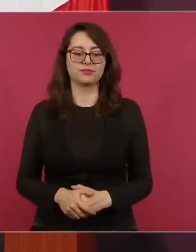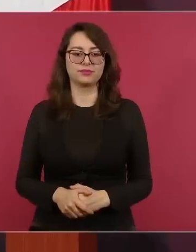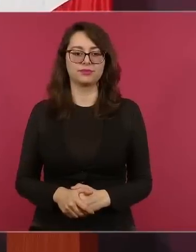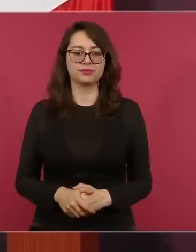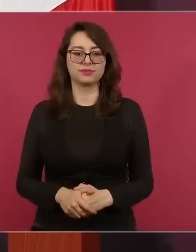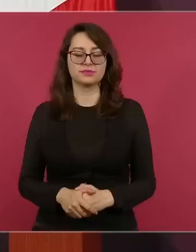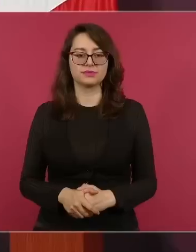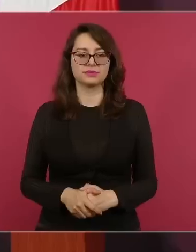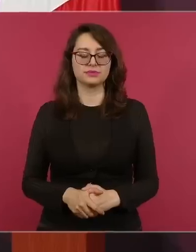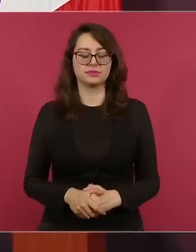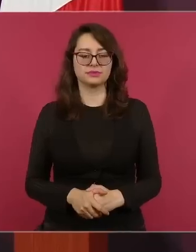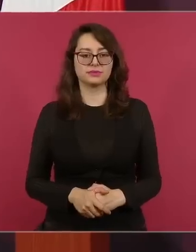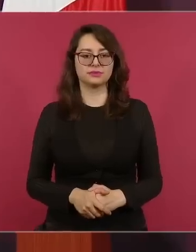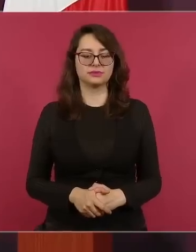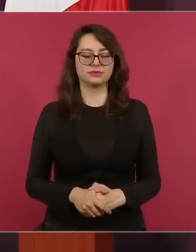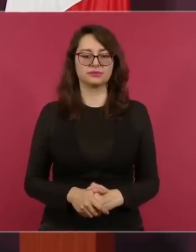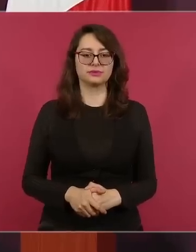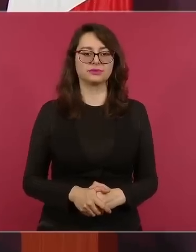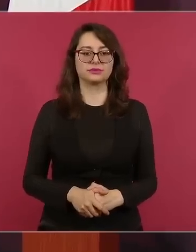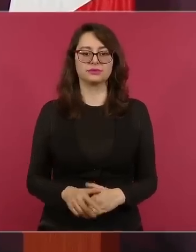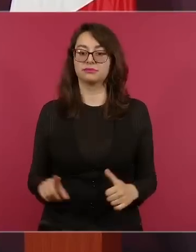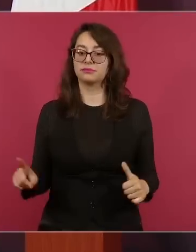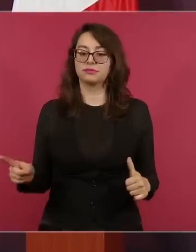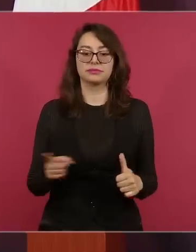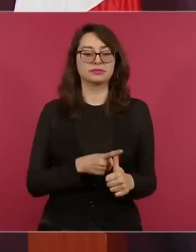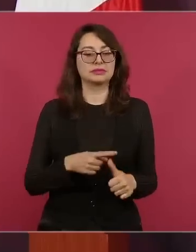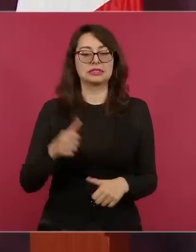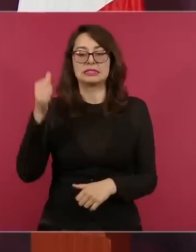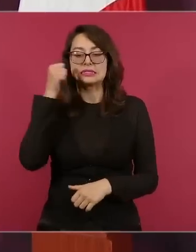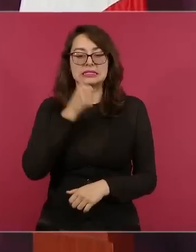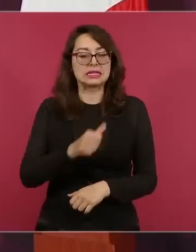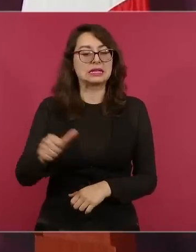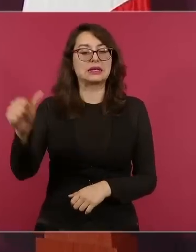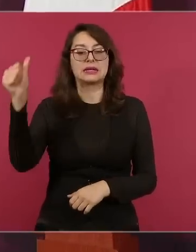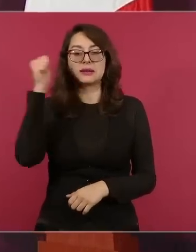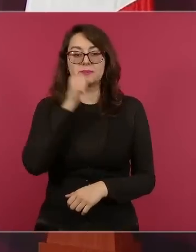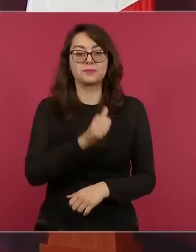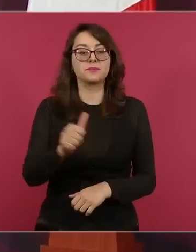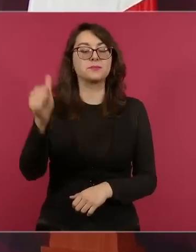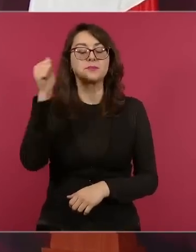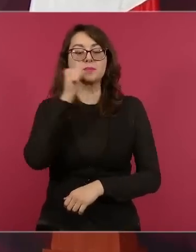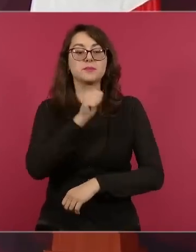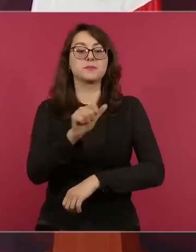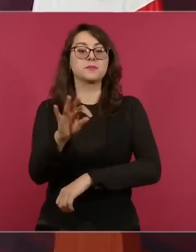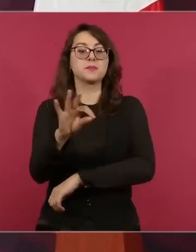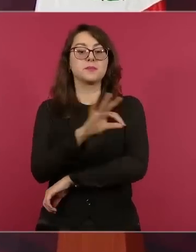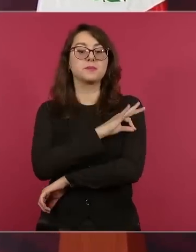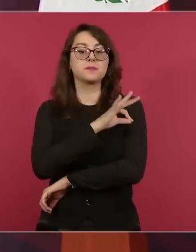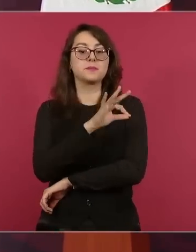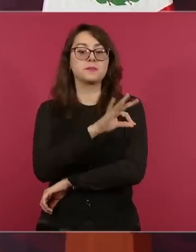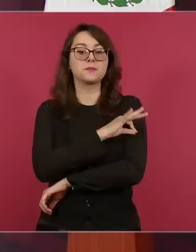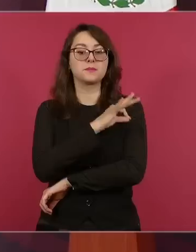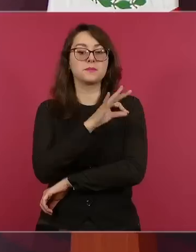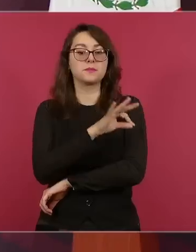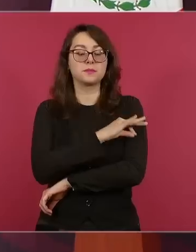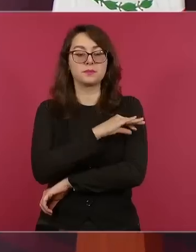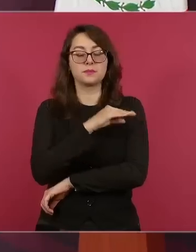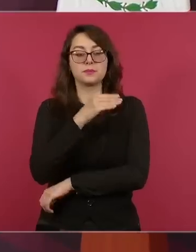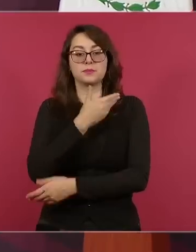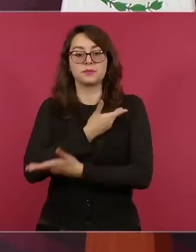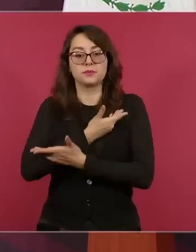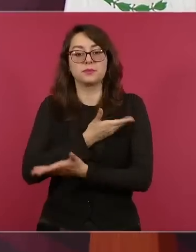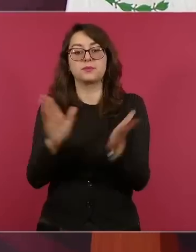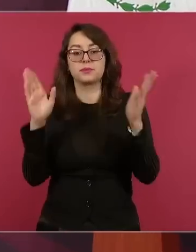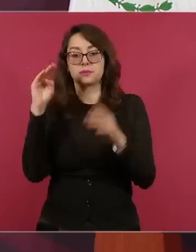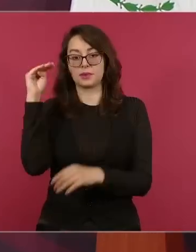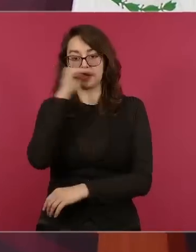Siempre, siempre las vacunas se van a aplicar de manera gratuita